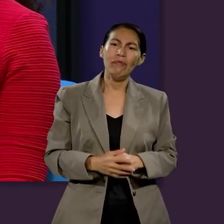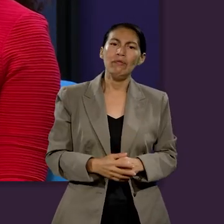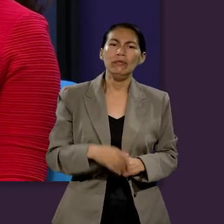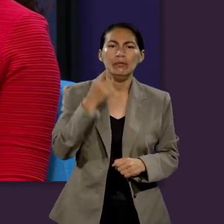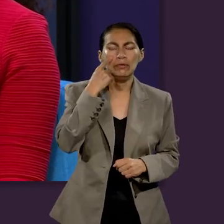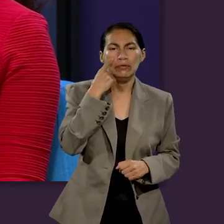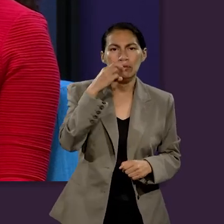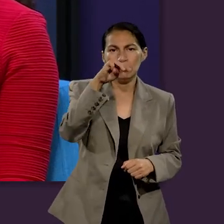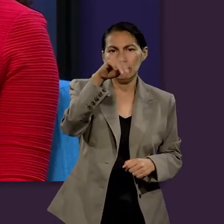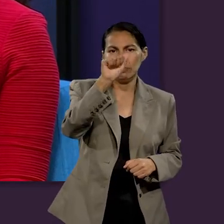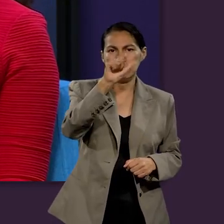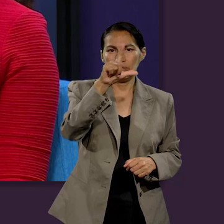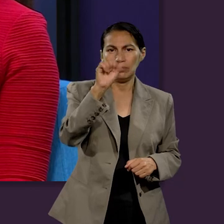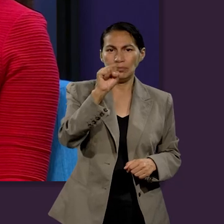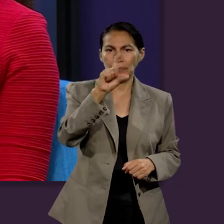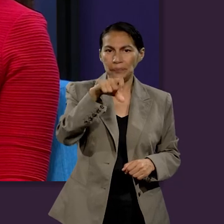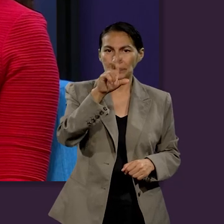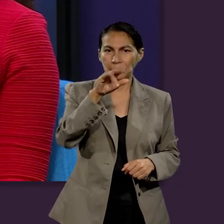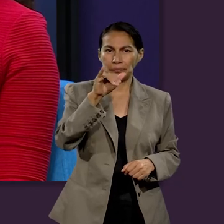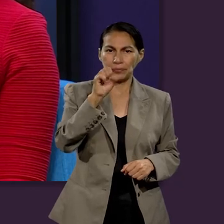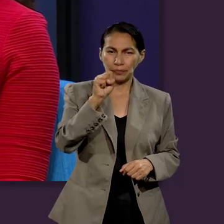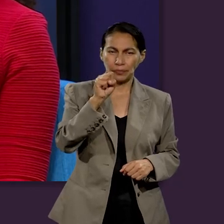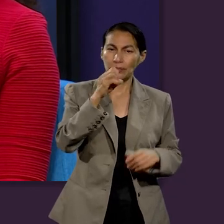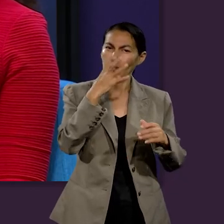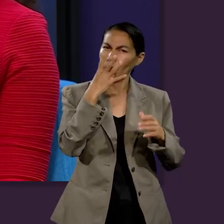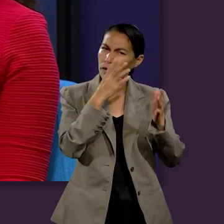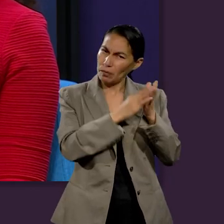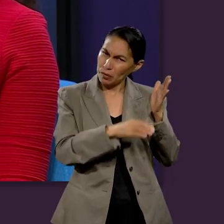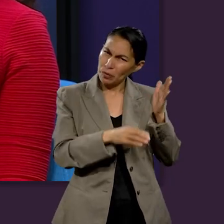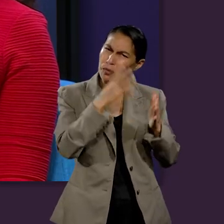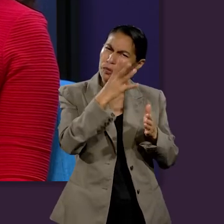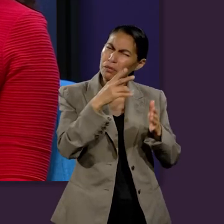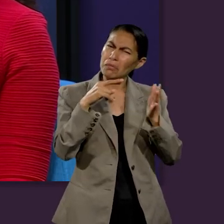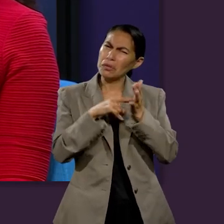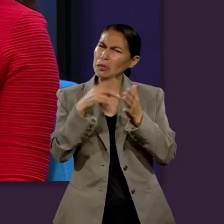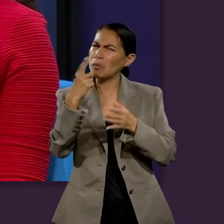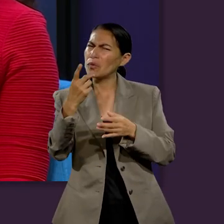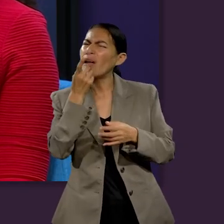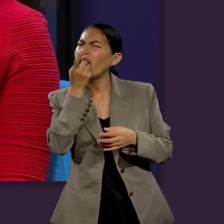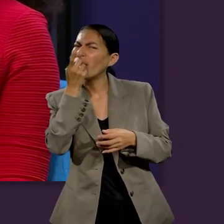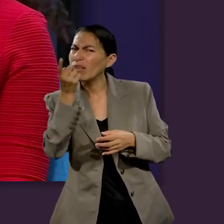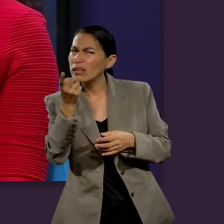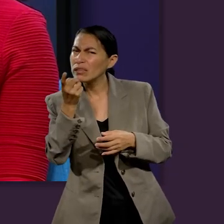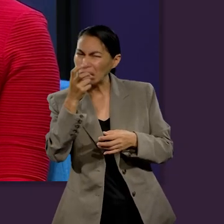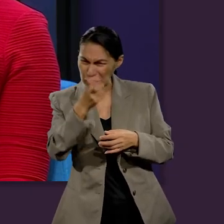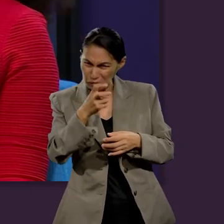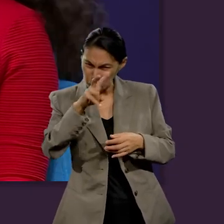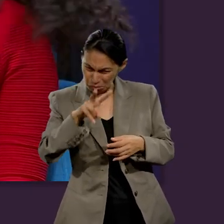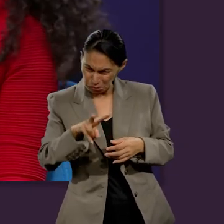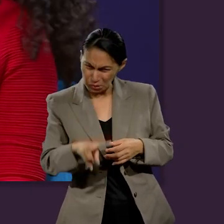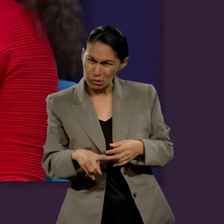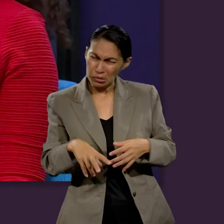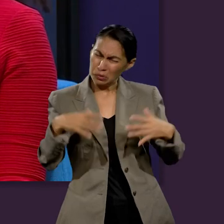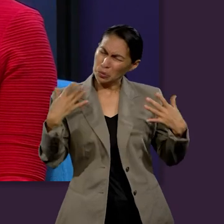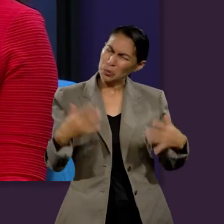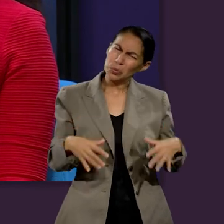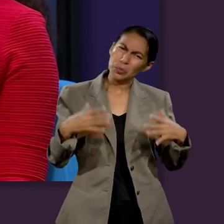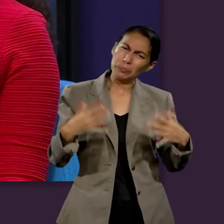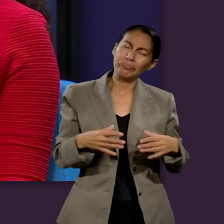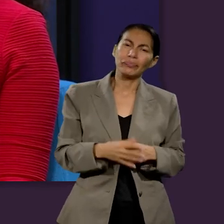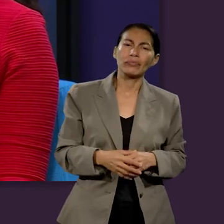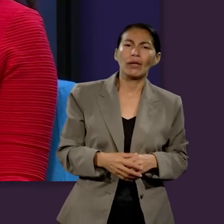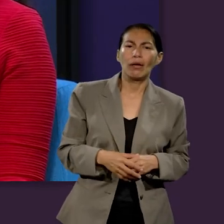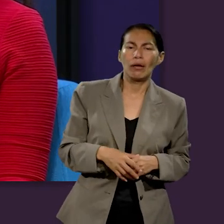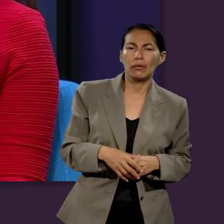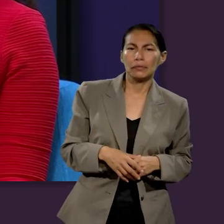lo habíamos dicho antes, y Malaquías 4.1 nos recuerda que nos da esta idea de que va a ser de verdad